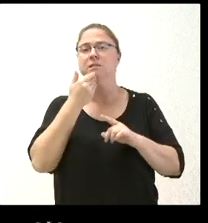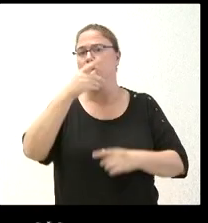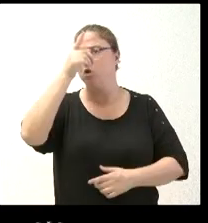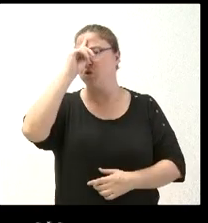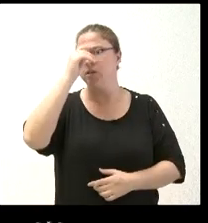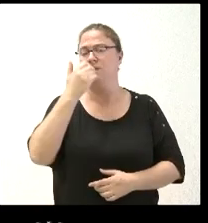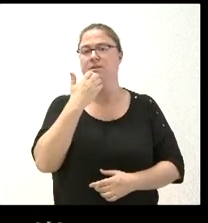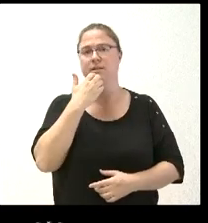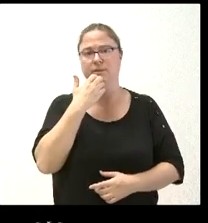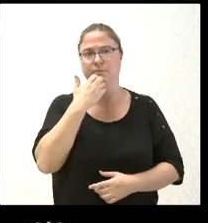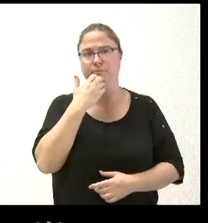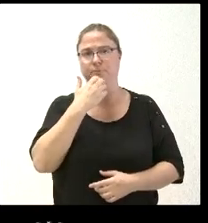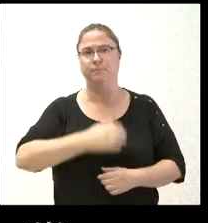decir